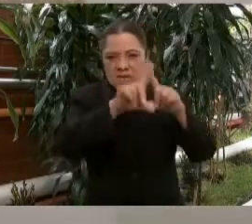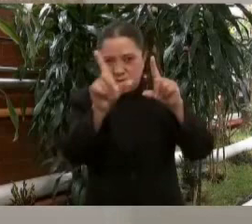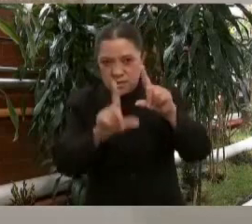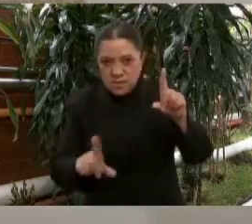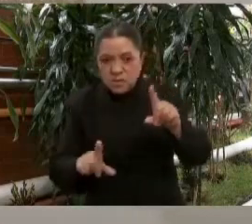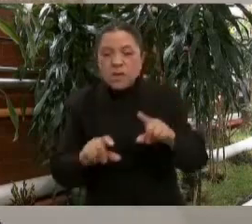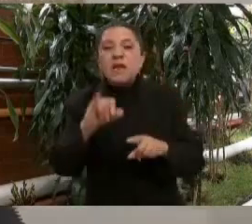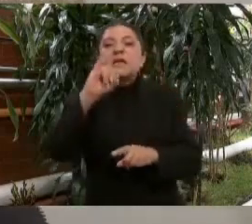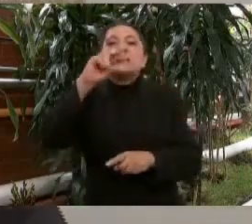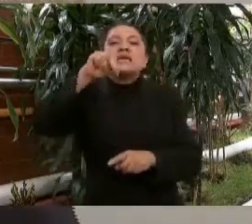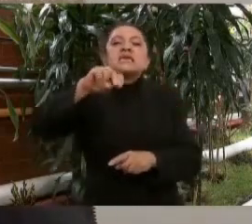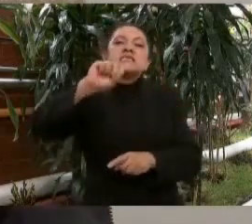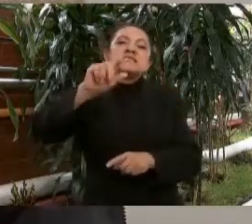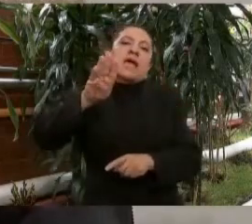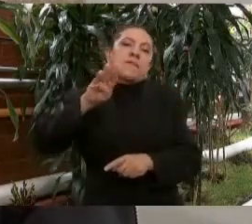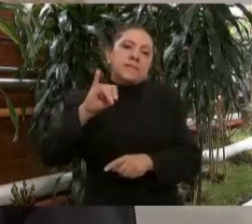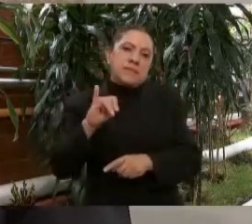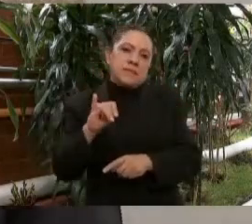De modo que cuando